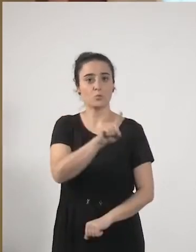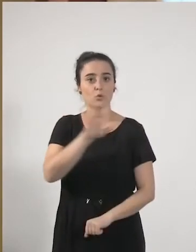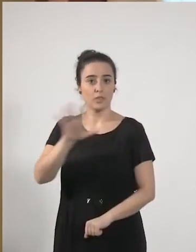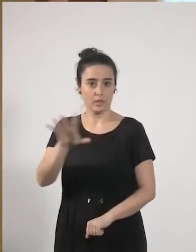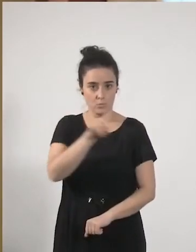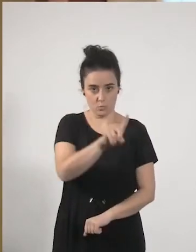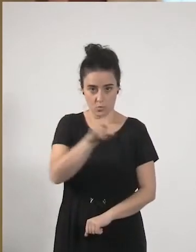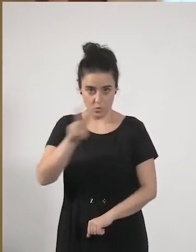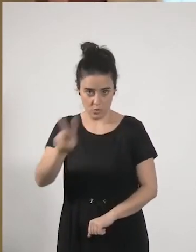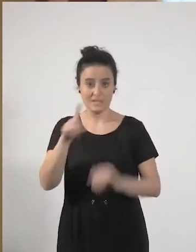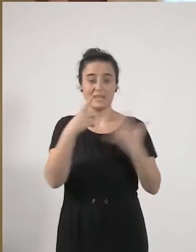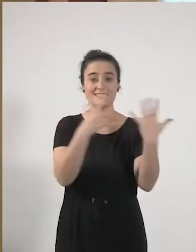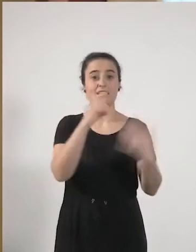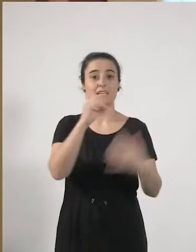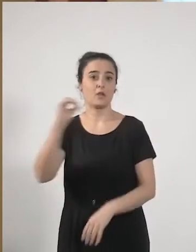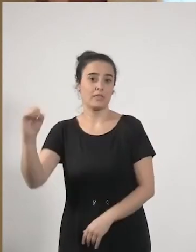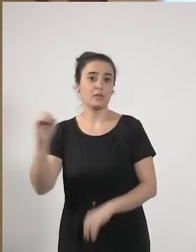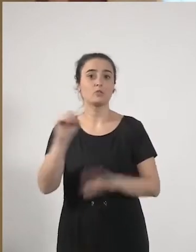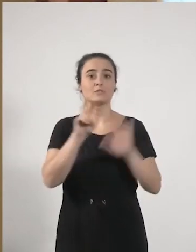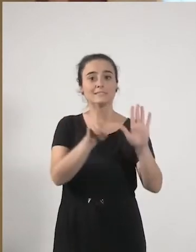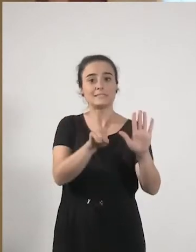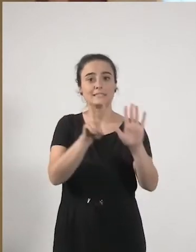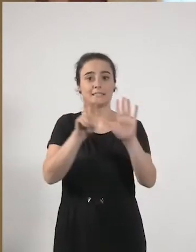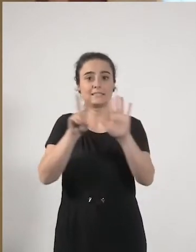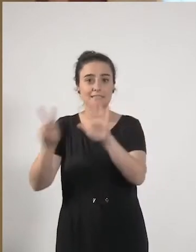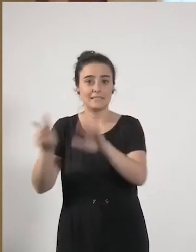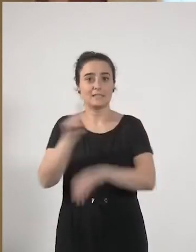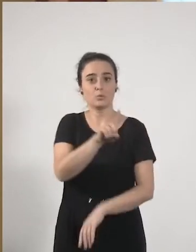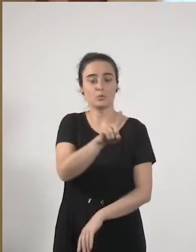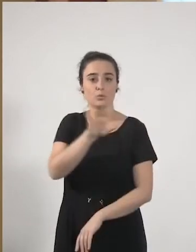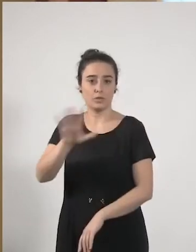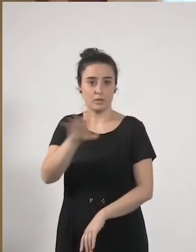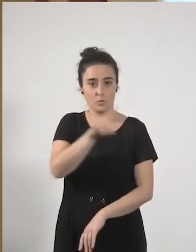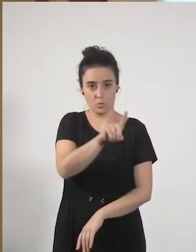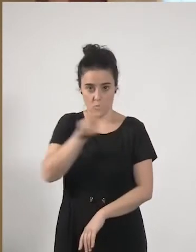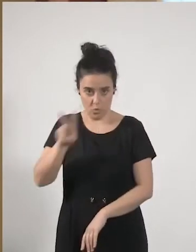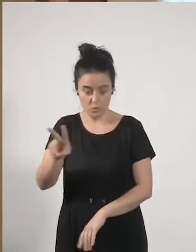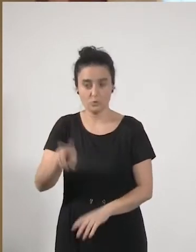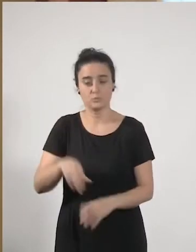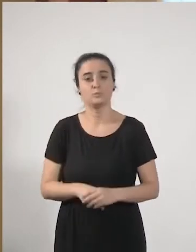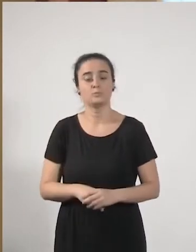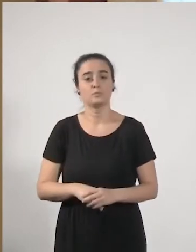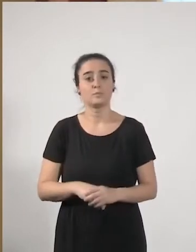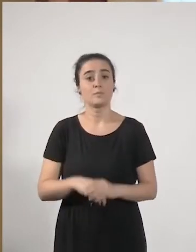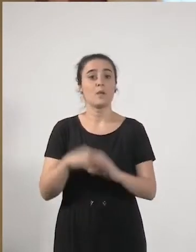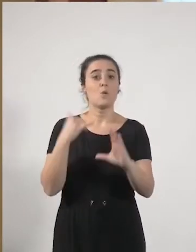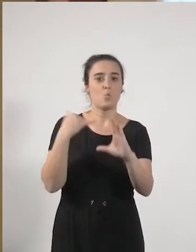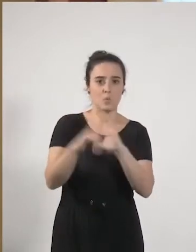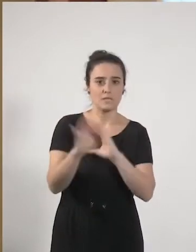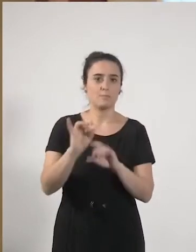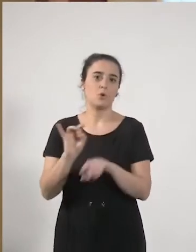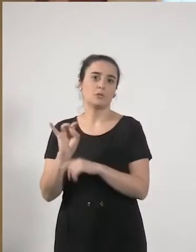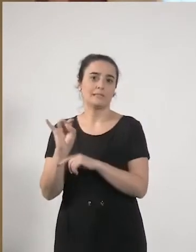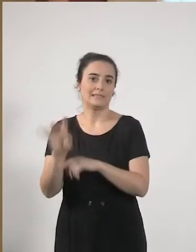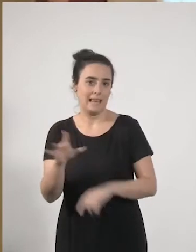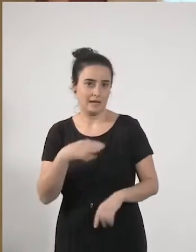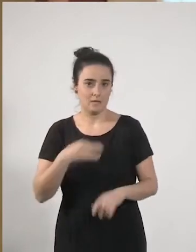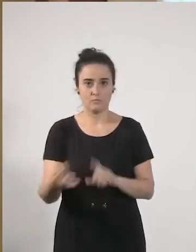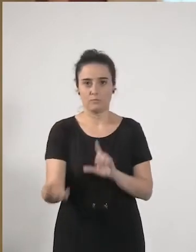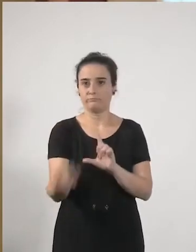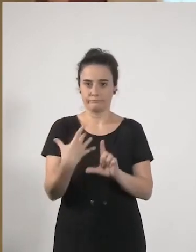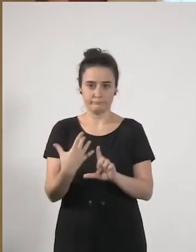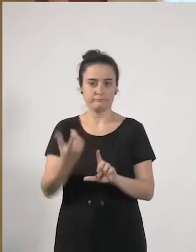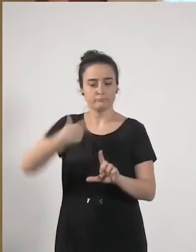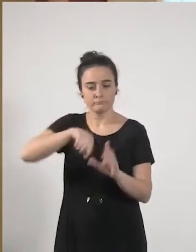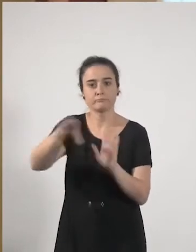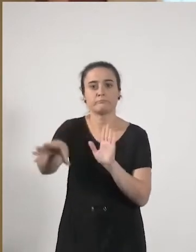-600-771-512 a través de WhatsApp o a través de Telegram. Vamos